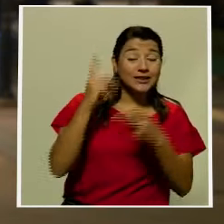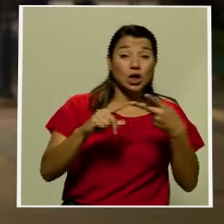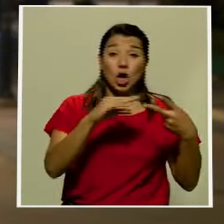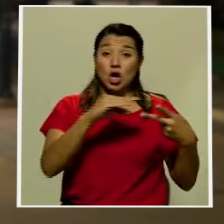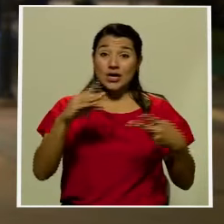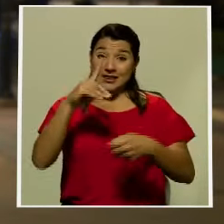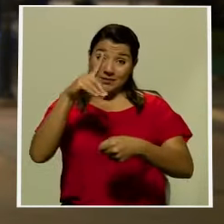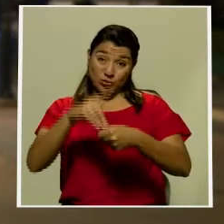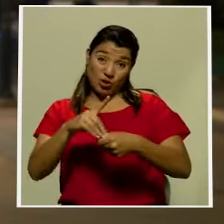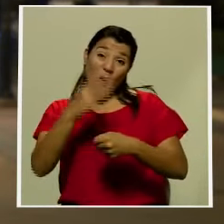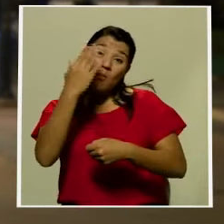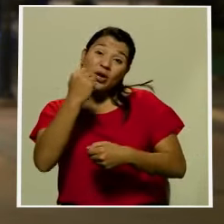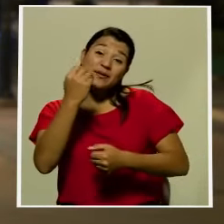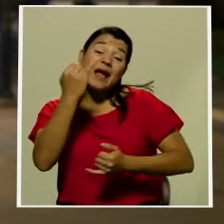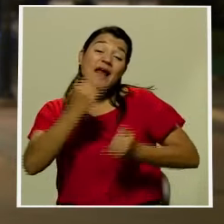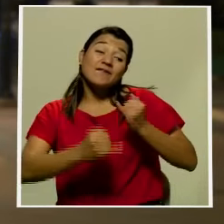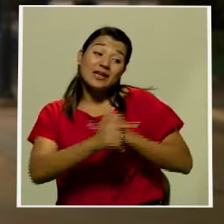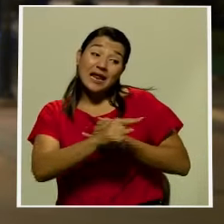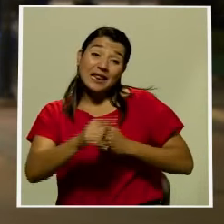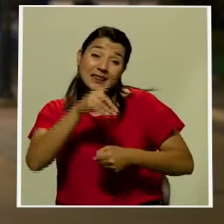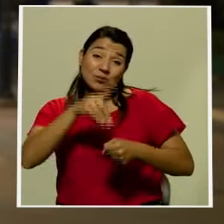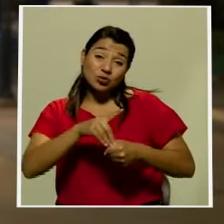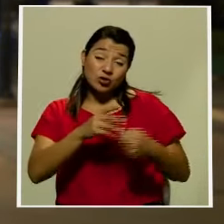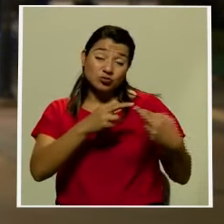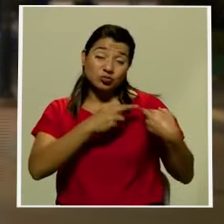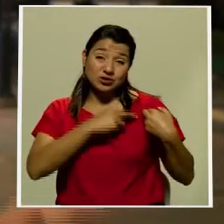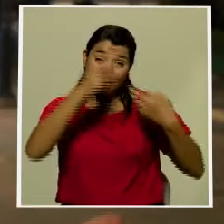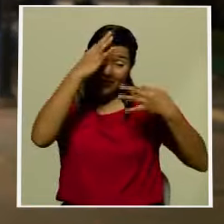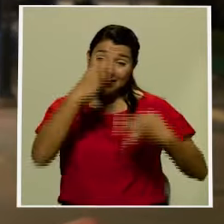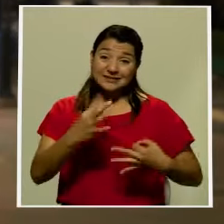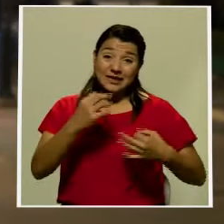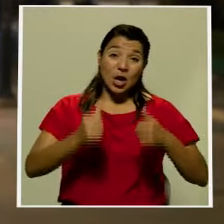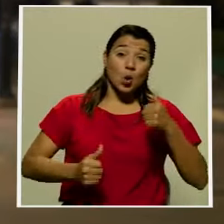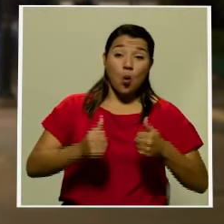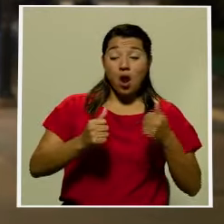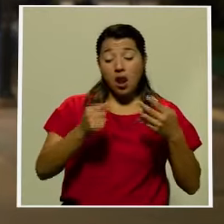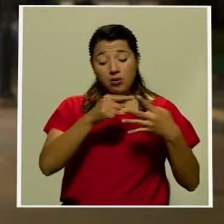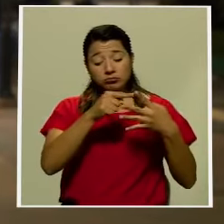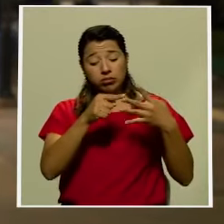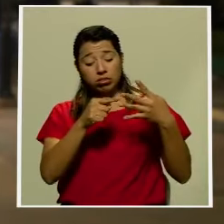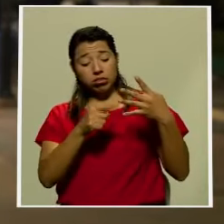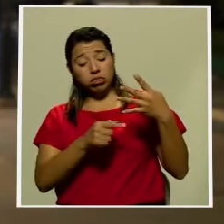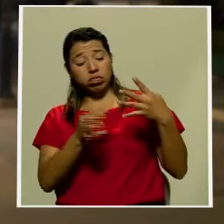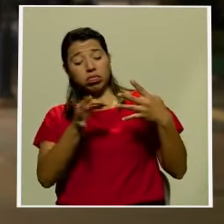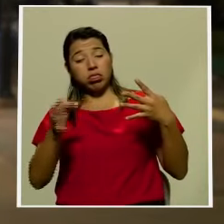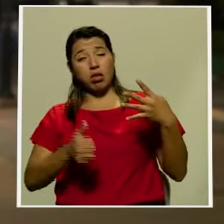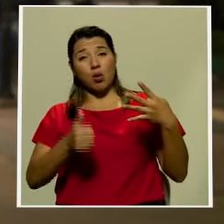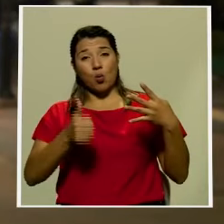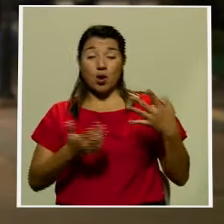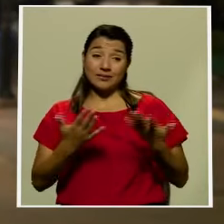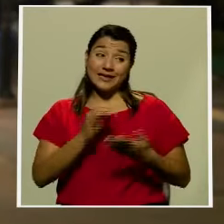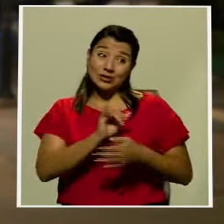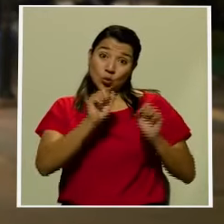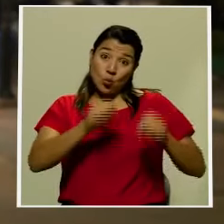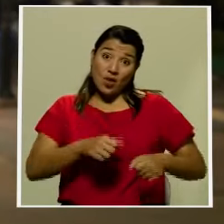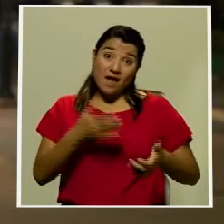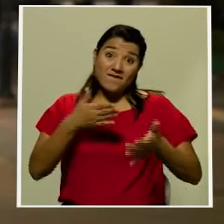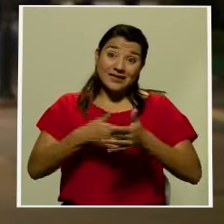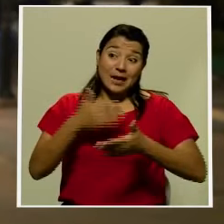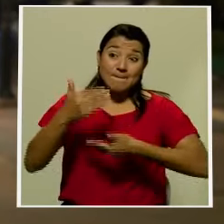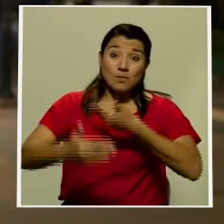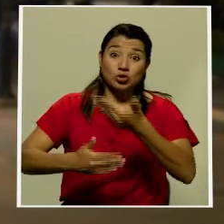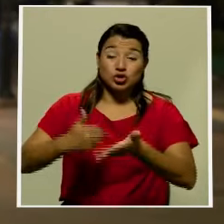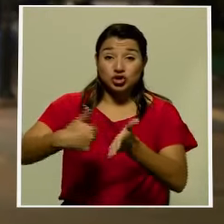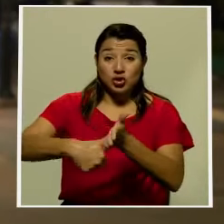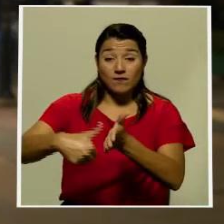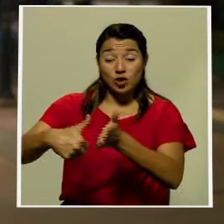de cuál es el camino a seguir y que podría estar repercutiendo en las urnas en febrero del 2022 pero para eso vamos